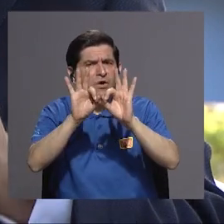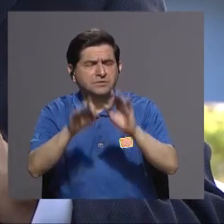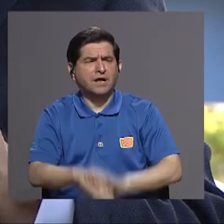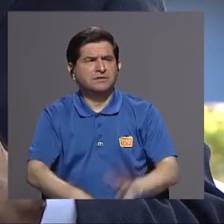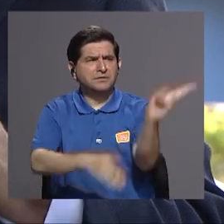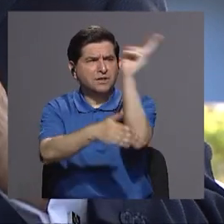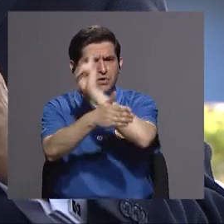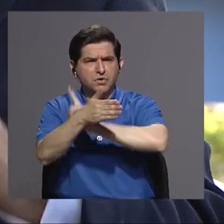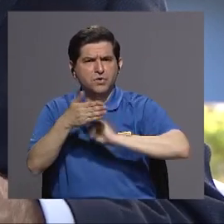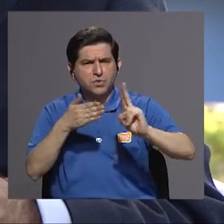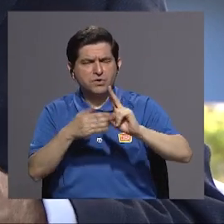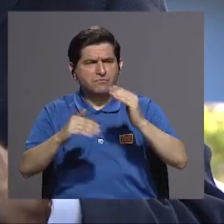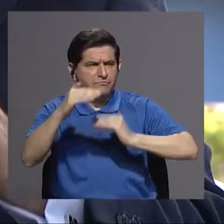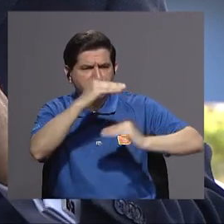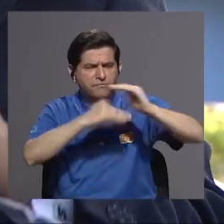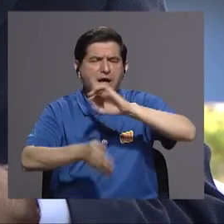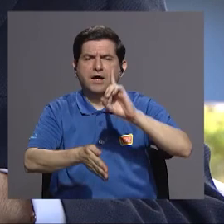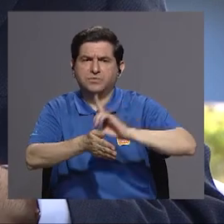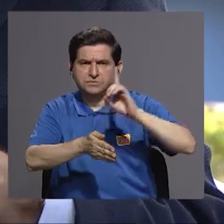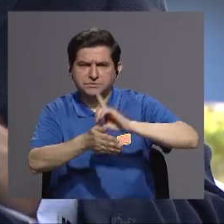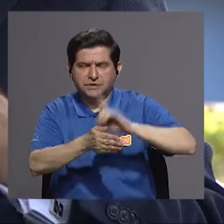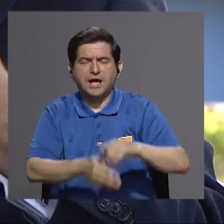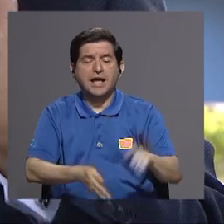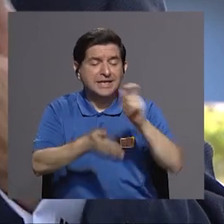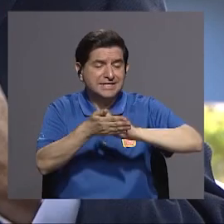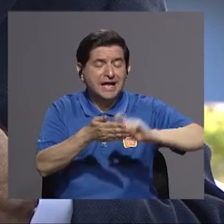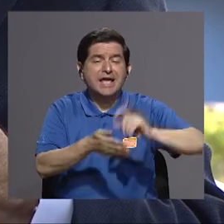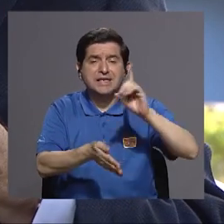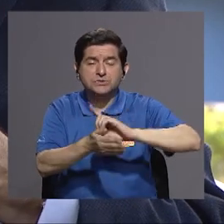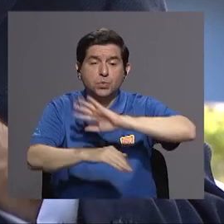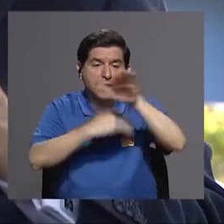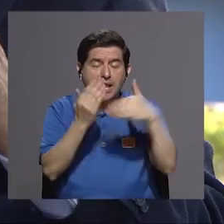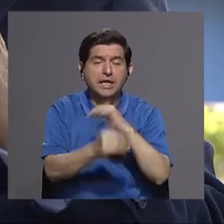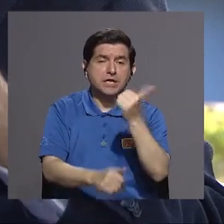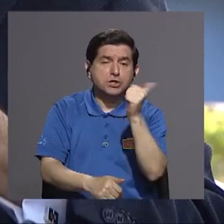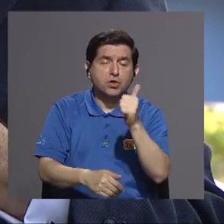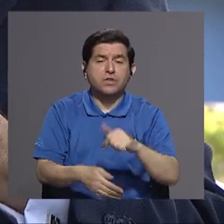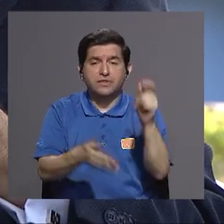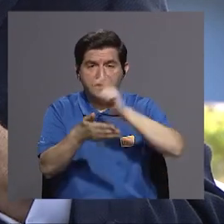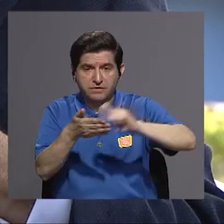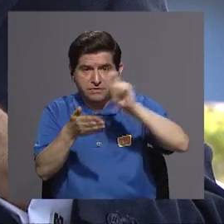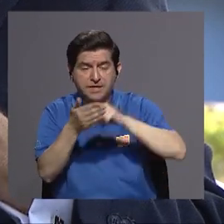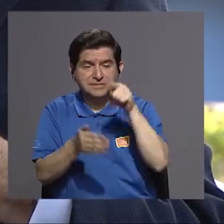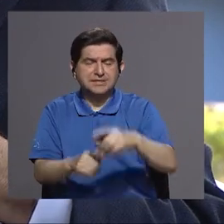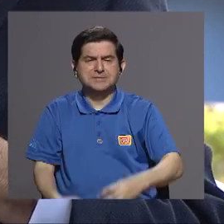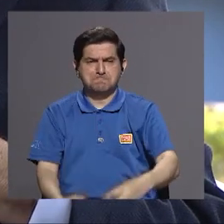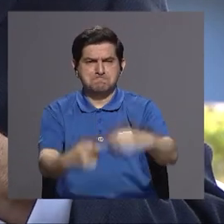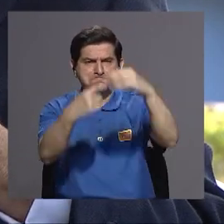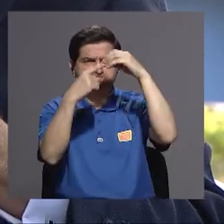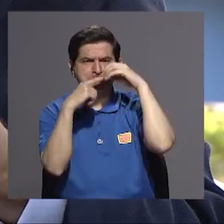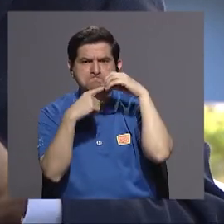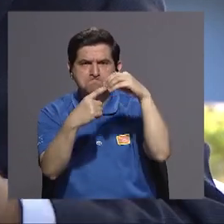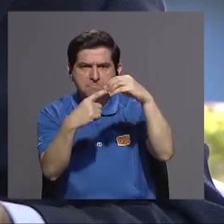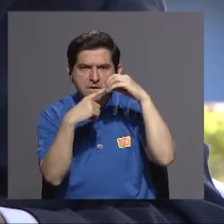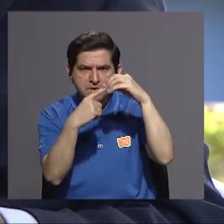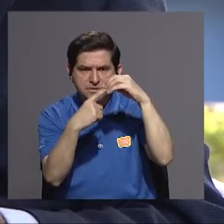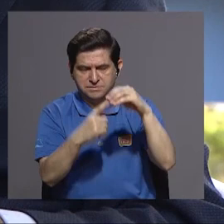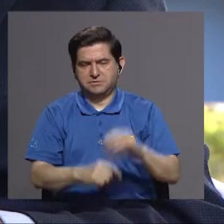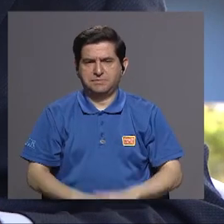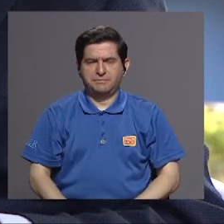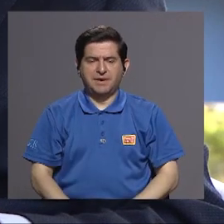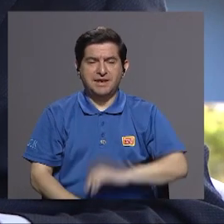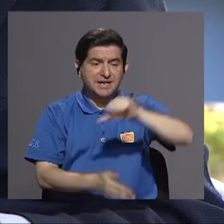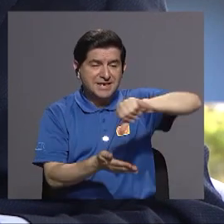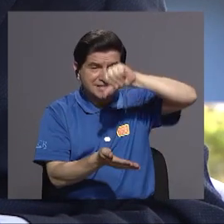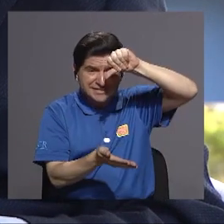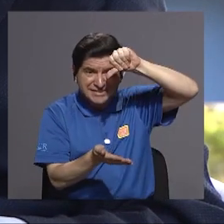universidad la facultad de medicina la escuela de medicina y todas las otras escuelas esa es la principal que el